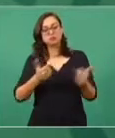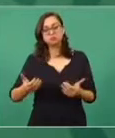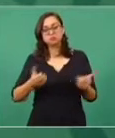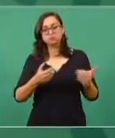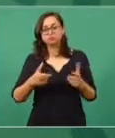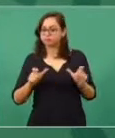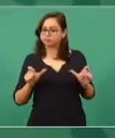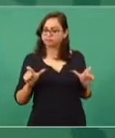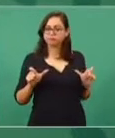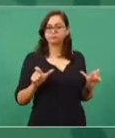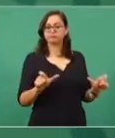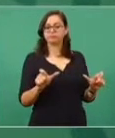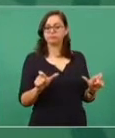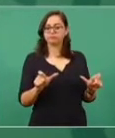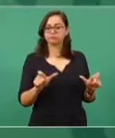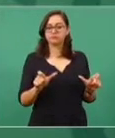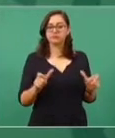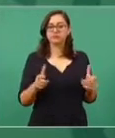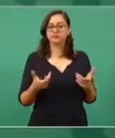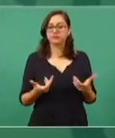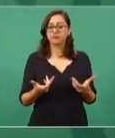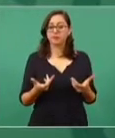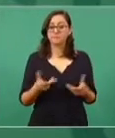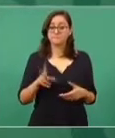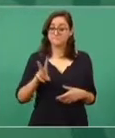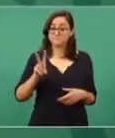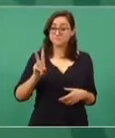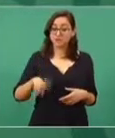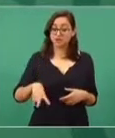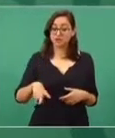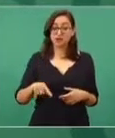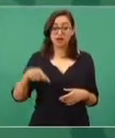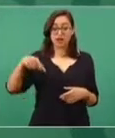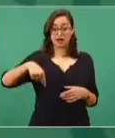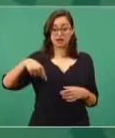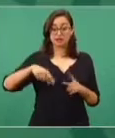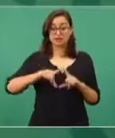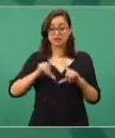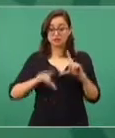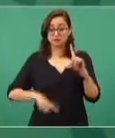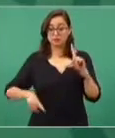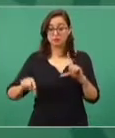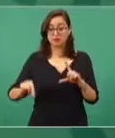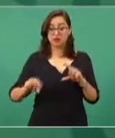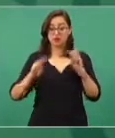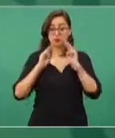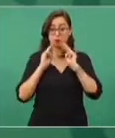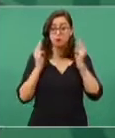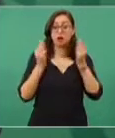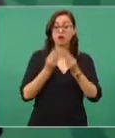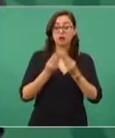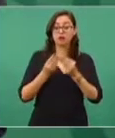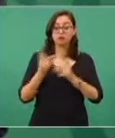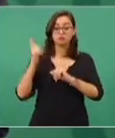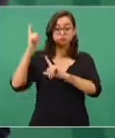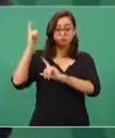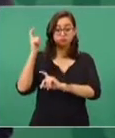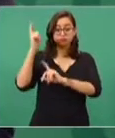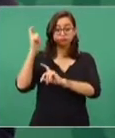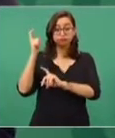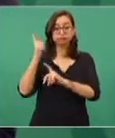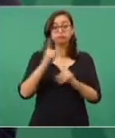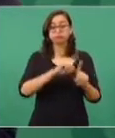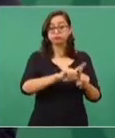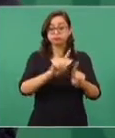a México. La mayor parte de las armas que utiliza la delincuencia organizada en México